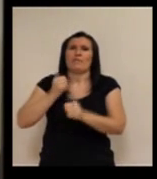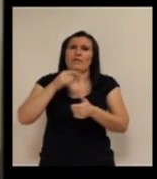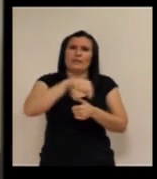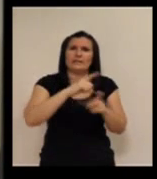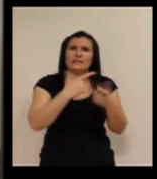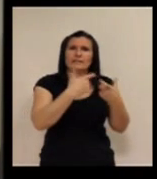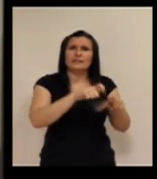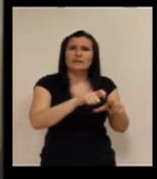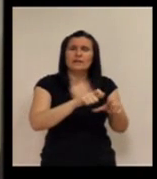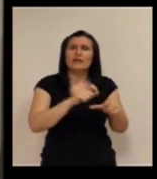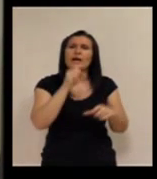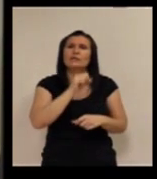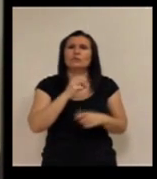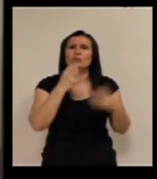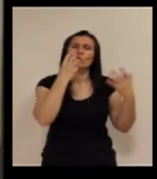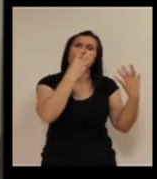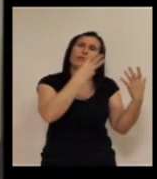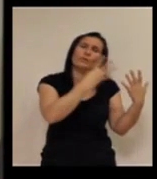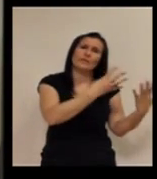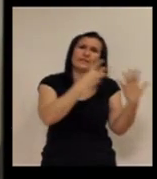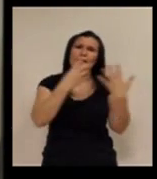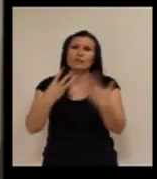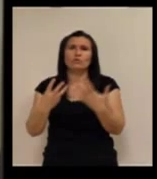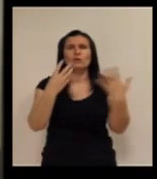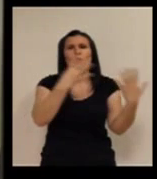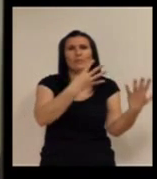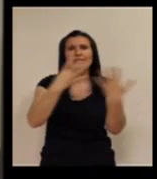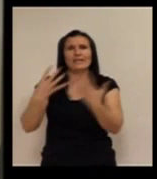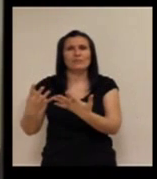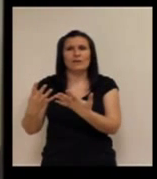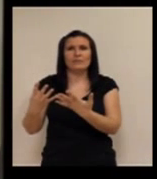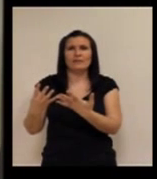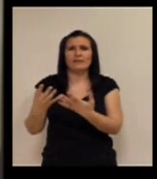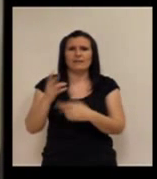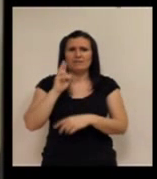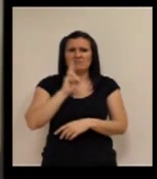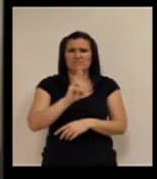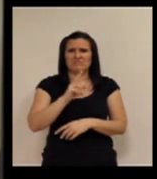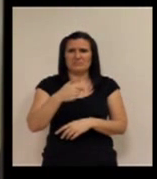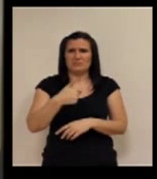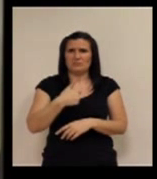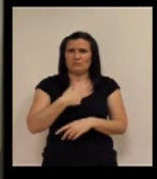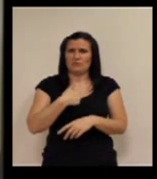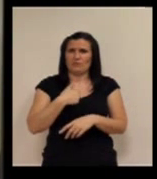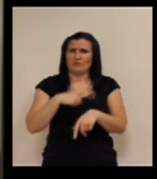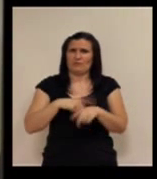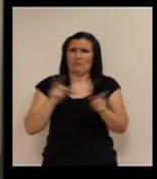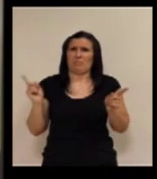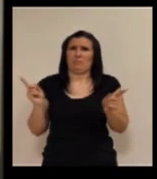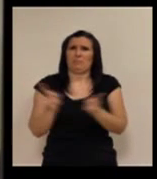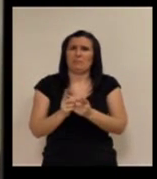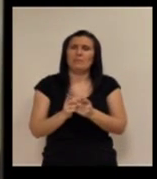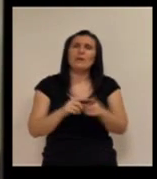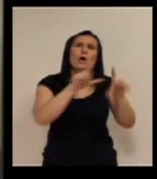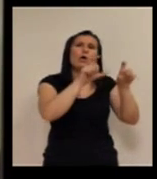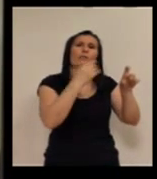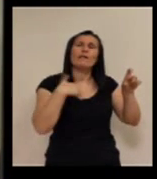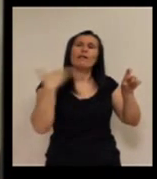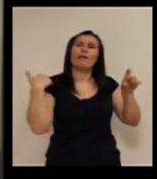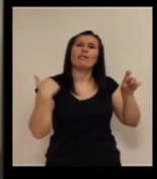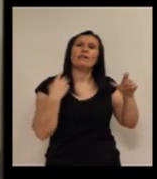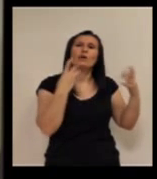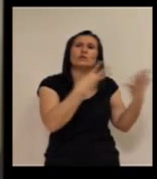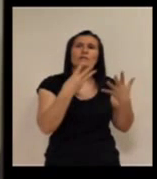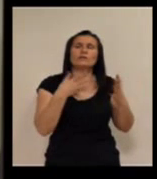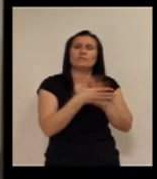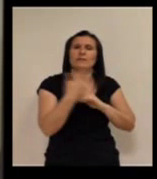sector, en el año 98, 99, pues me voy también. Me vuelvo ahí, porque soy el que menos años lleva. La compañía lleva desde el 88, y bueno, pues todo